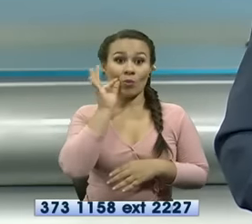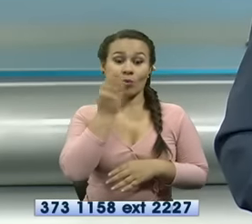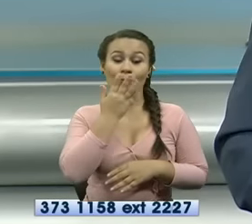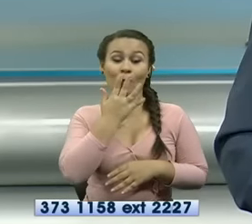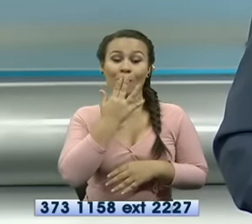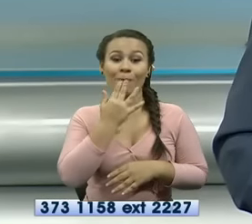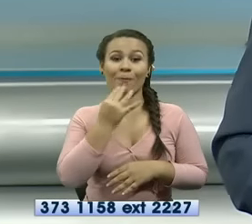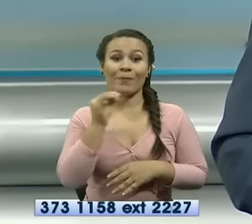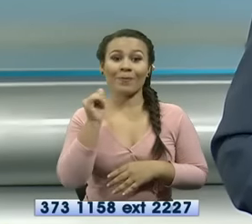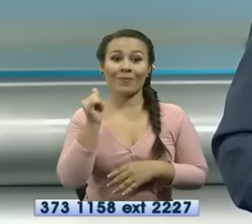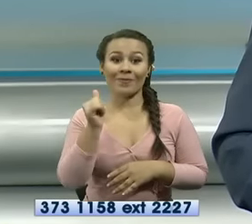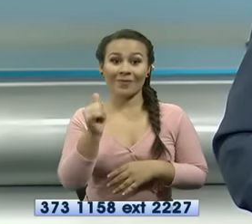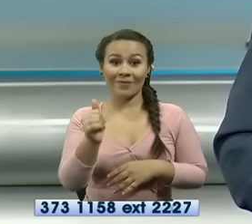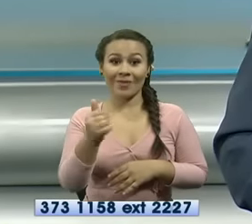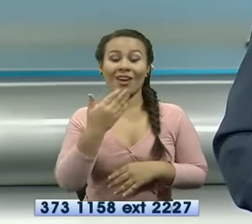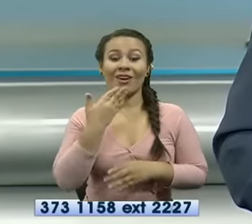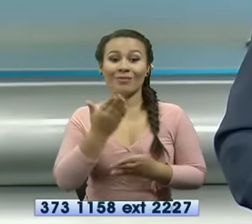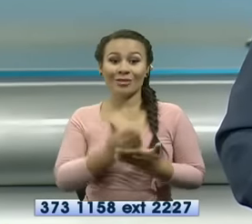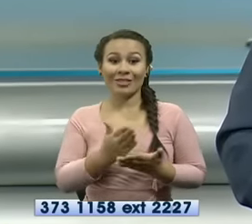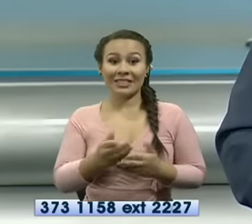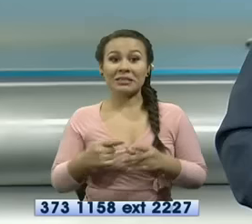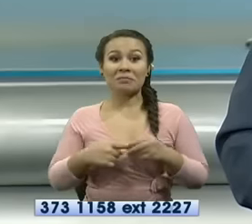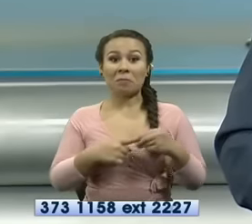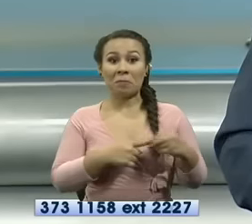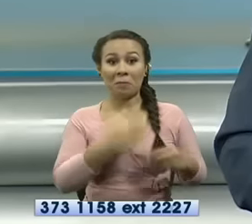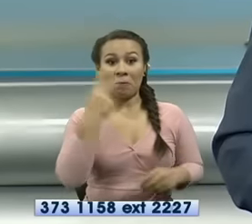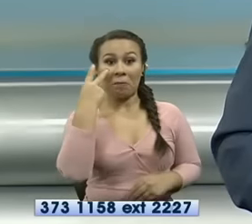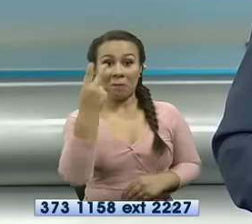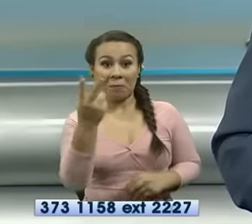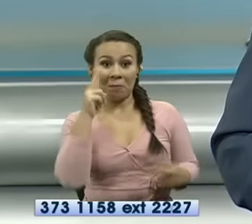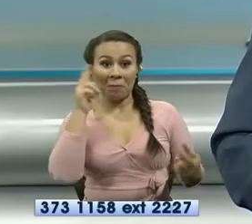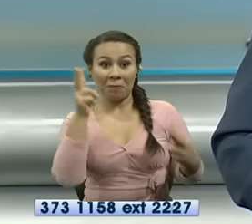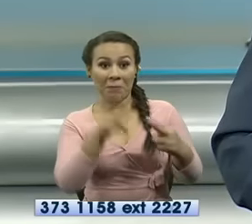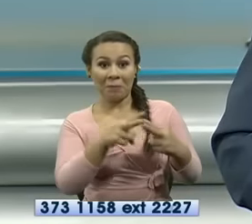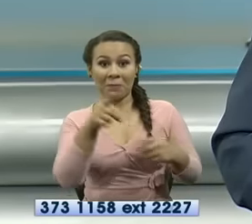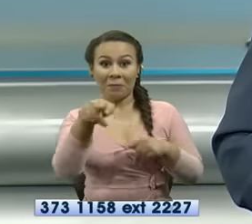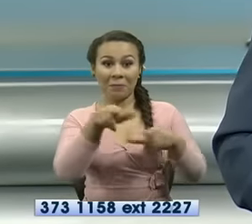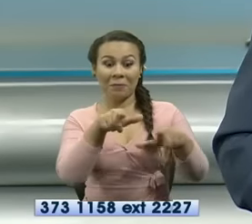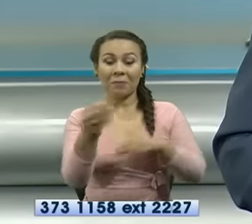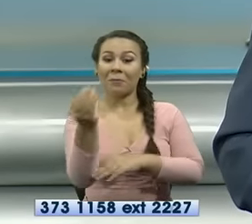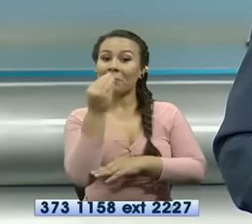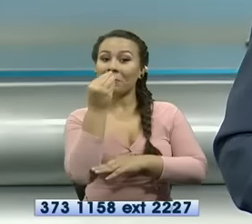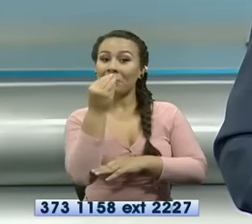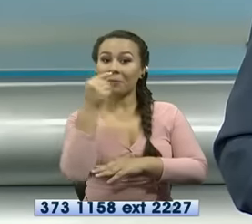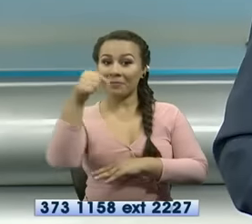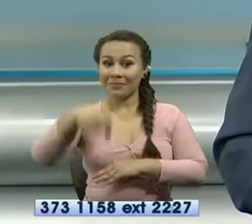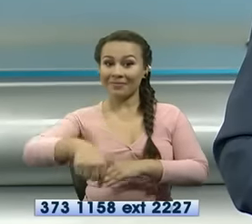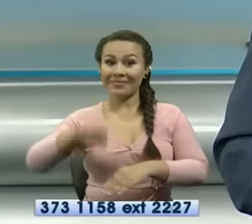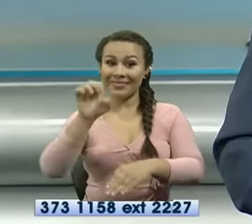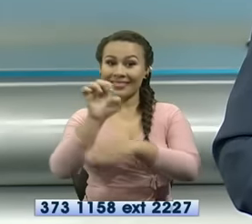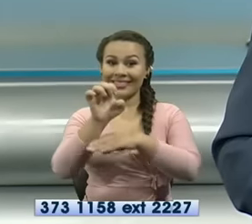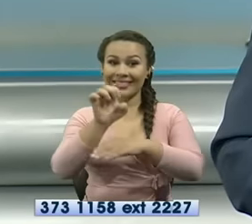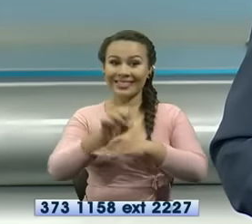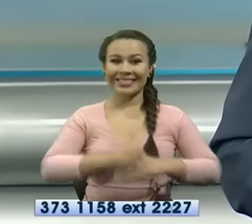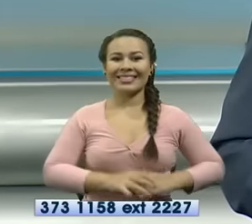preparación es muy particular a continuación conozca más de esta delicia de la gastronomía nacional